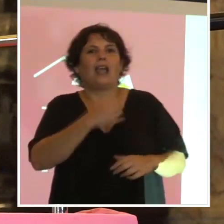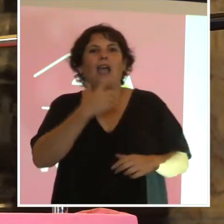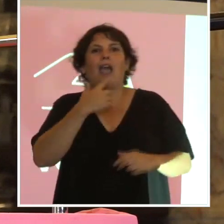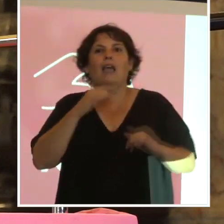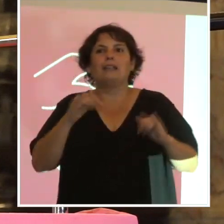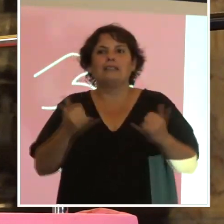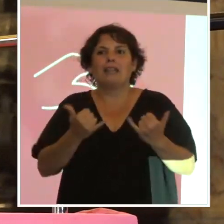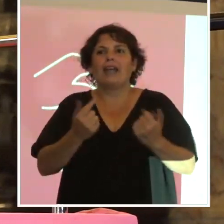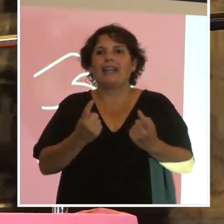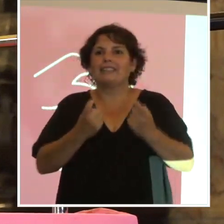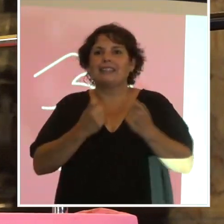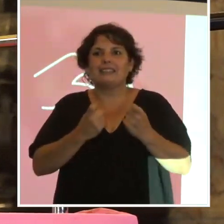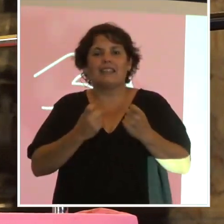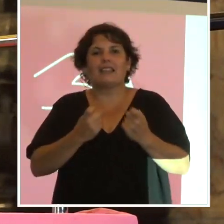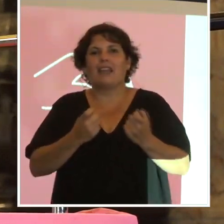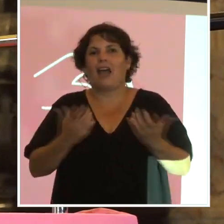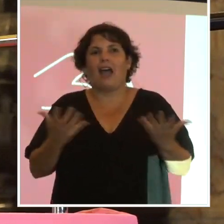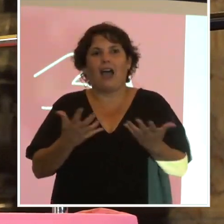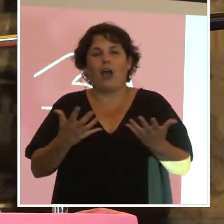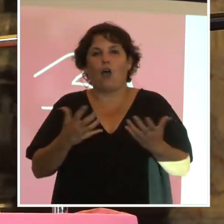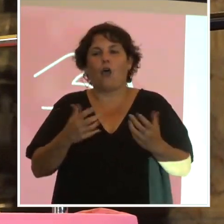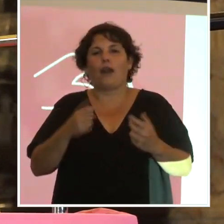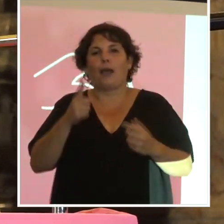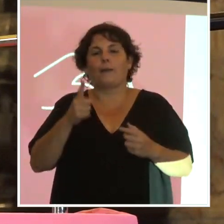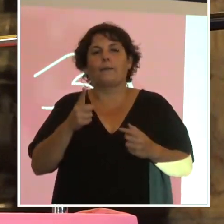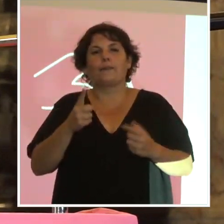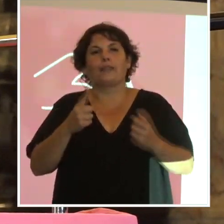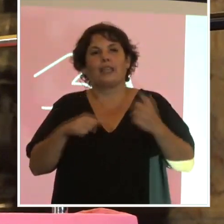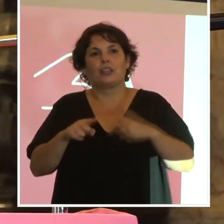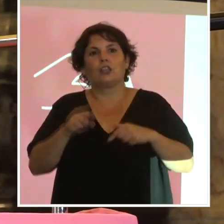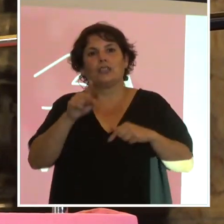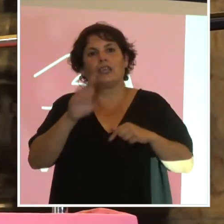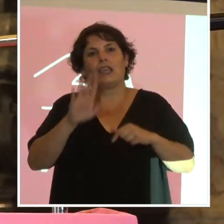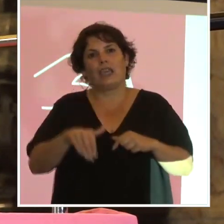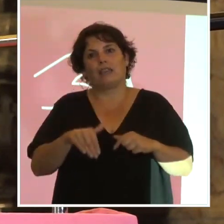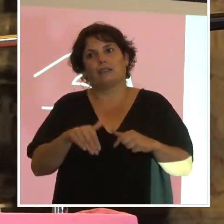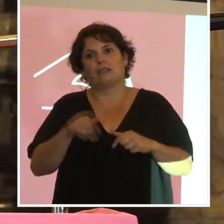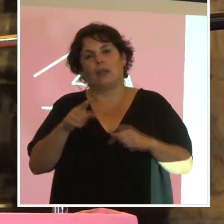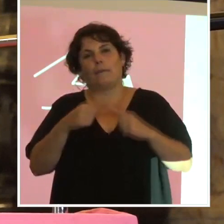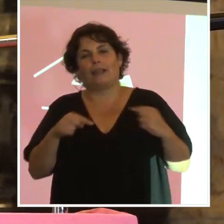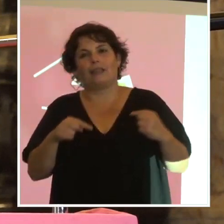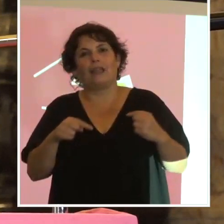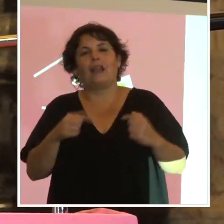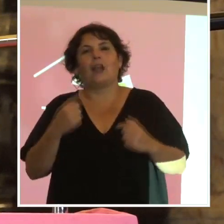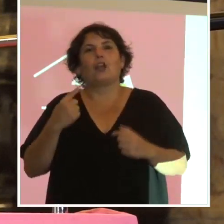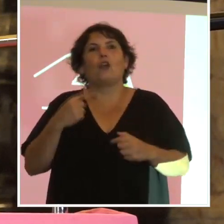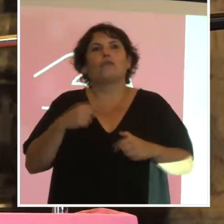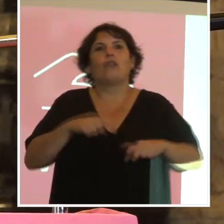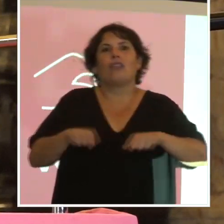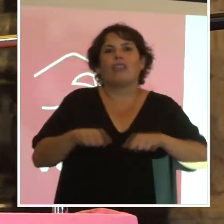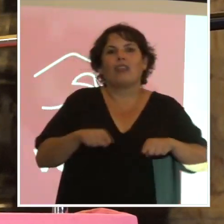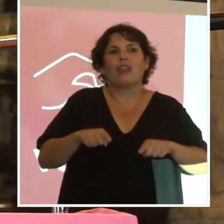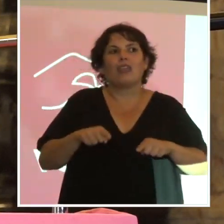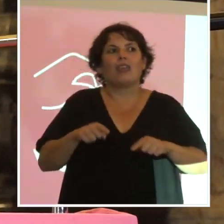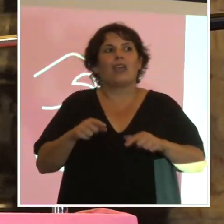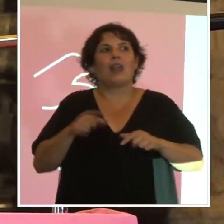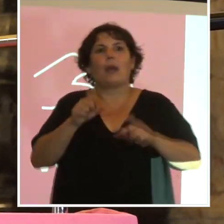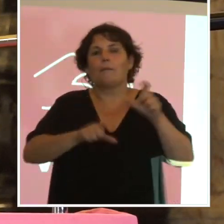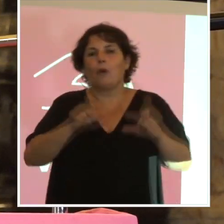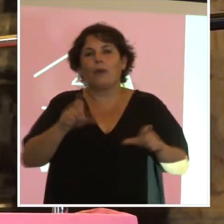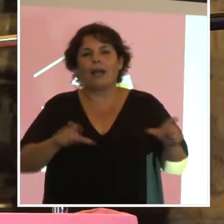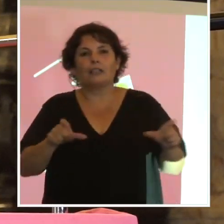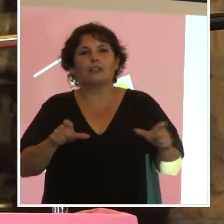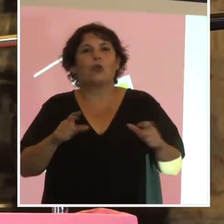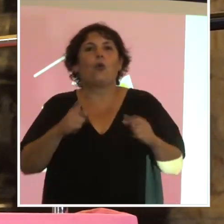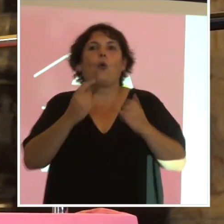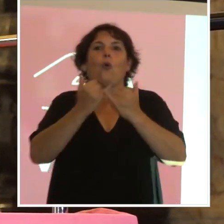necesidad que presente el Estado, en este caso, esta materia. Nos dirige la vocación que